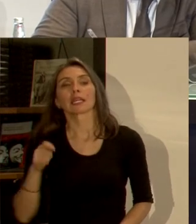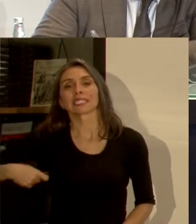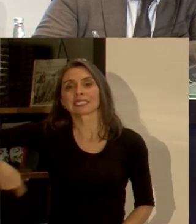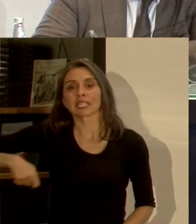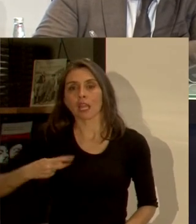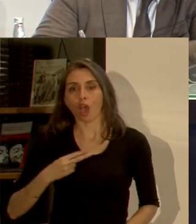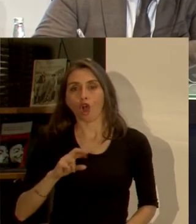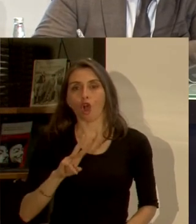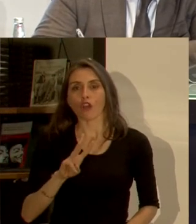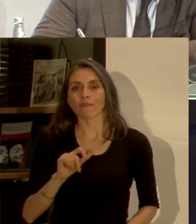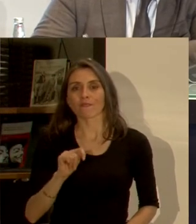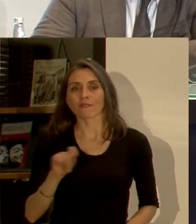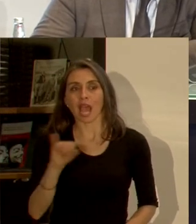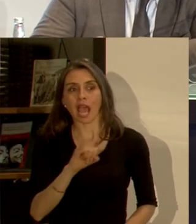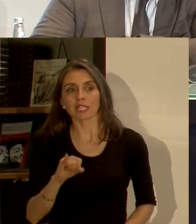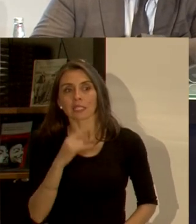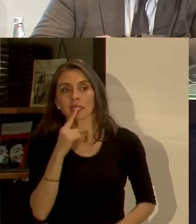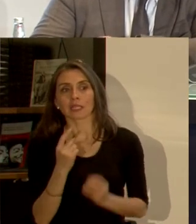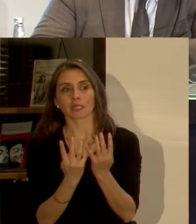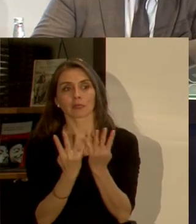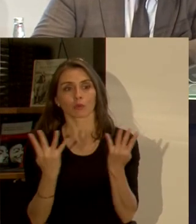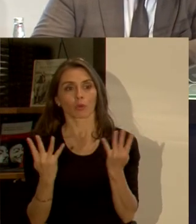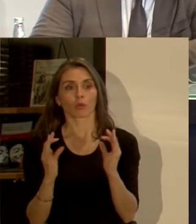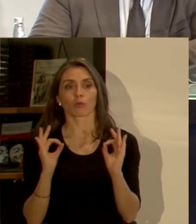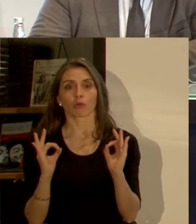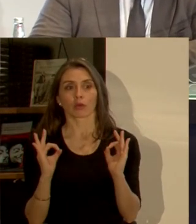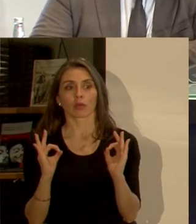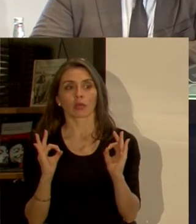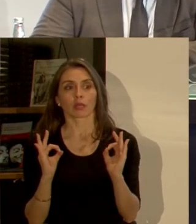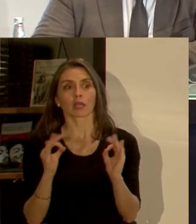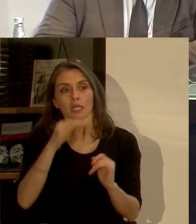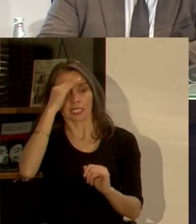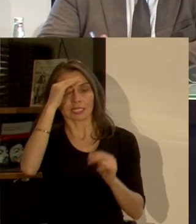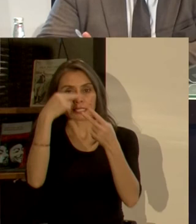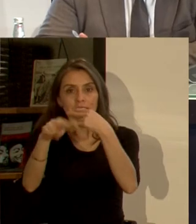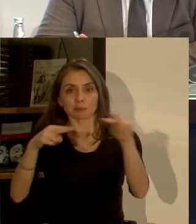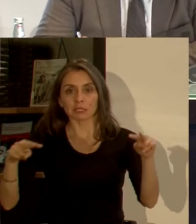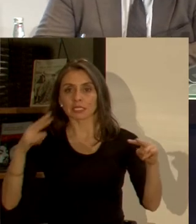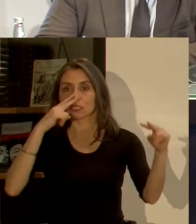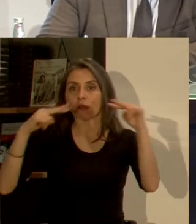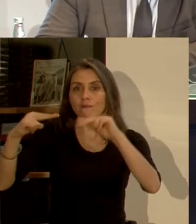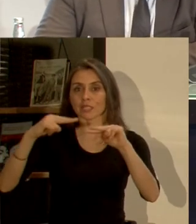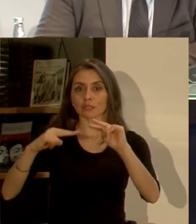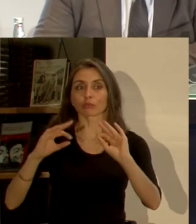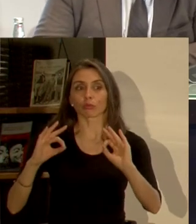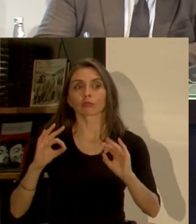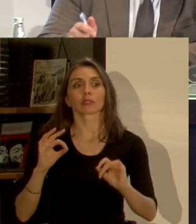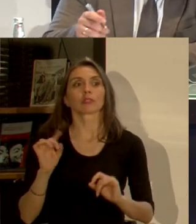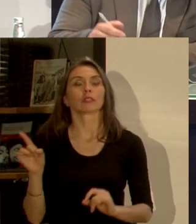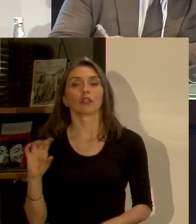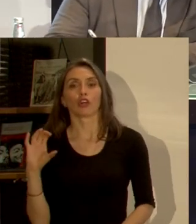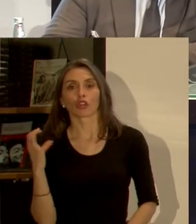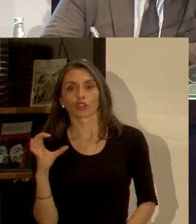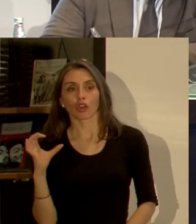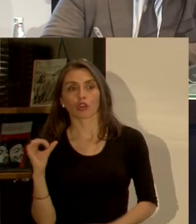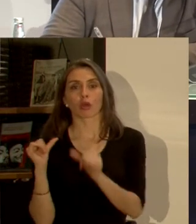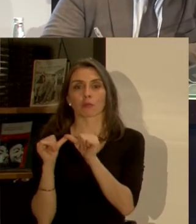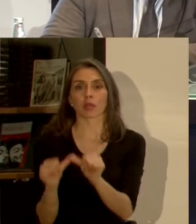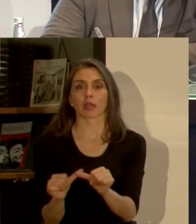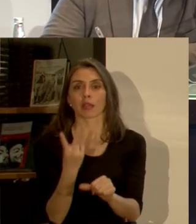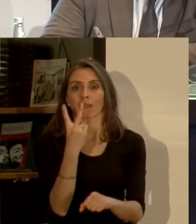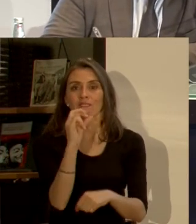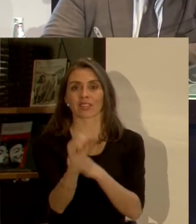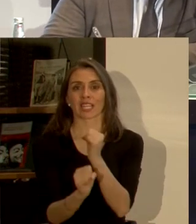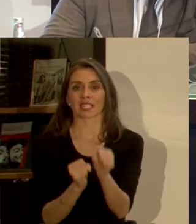en realidad el panel es magnífico desde el punto de vista de las experiencias y las visiones en el caso de Colombia llevan 20